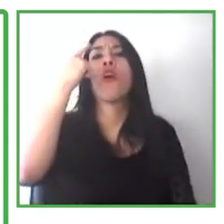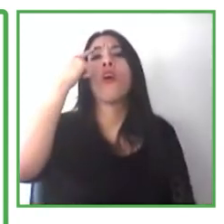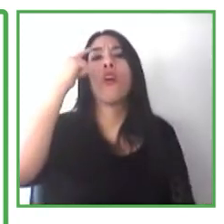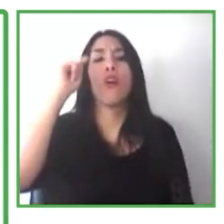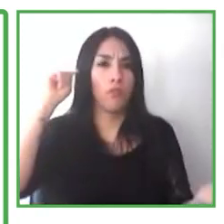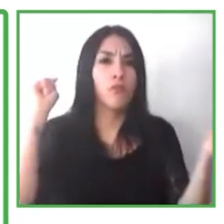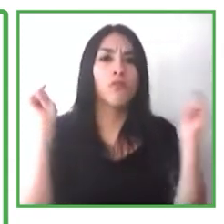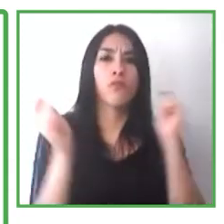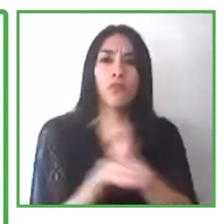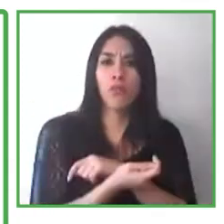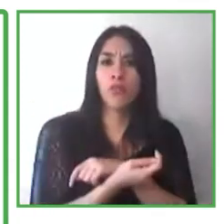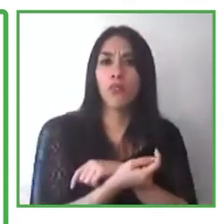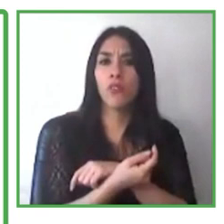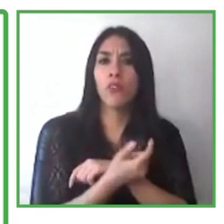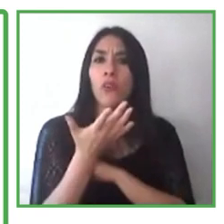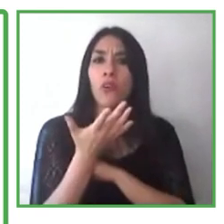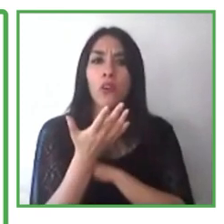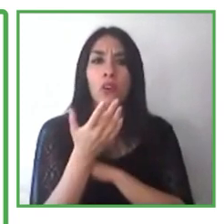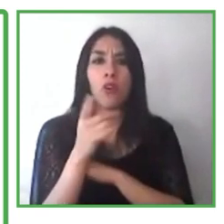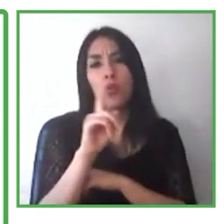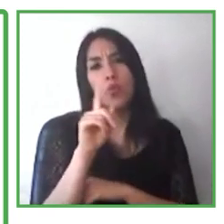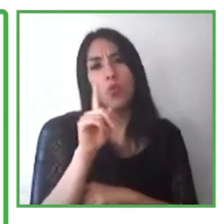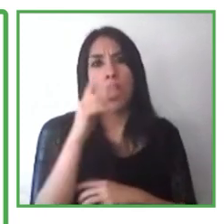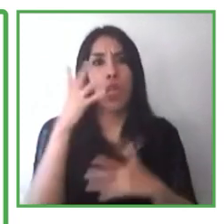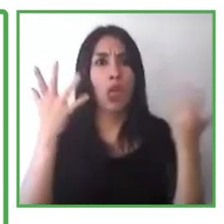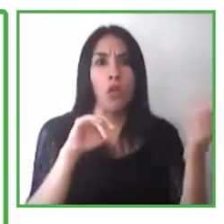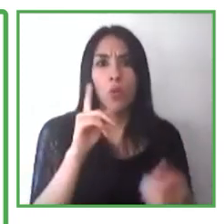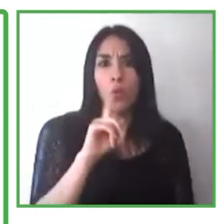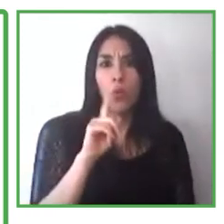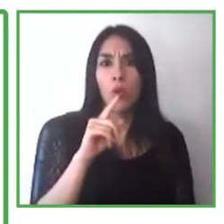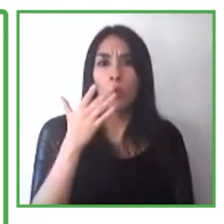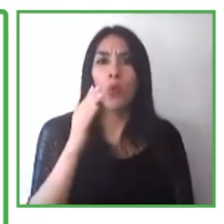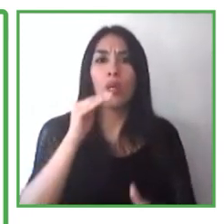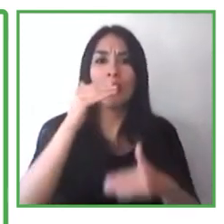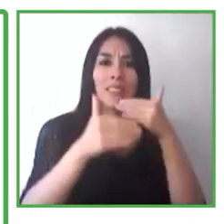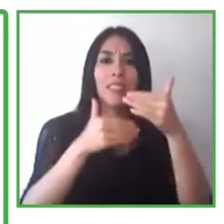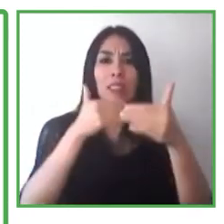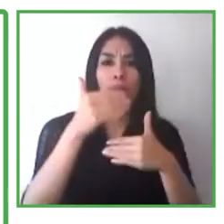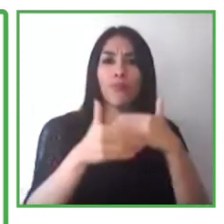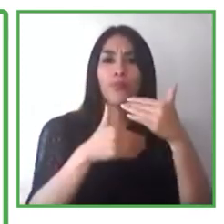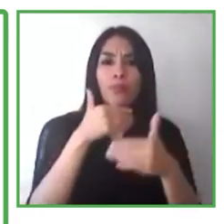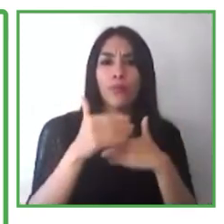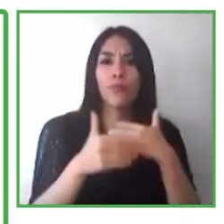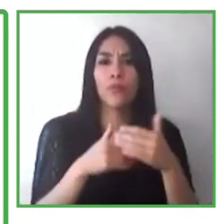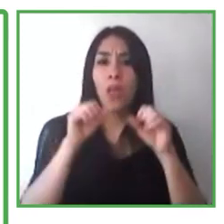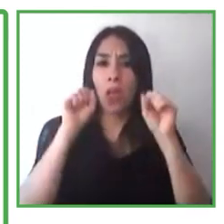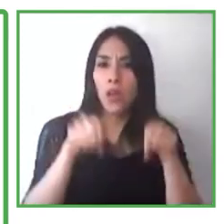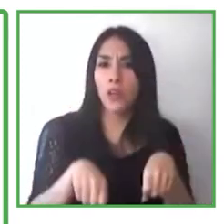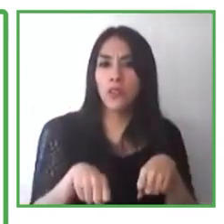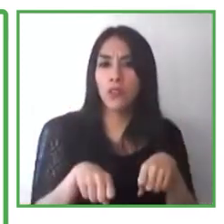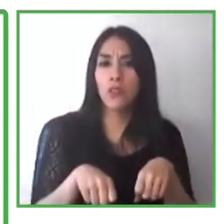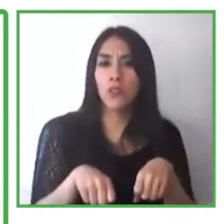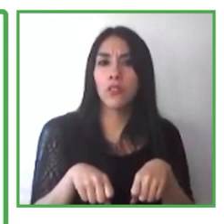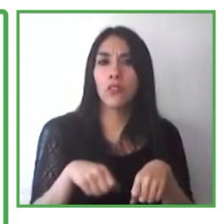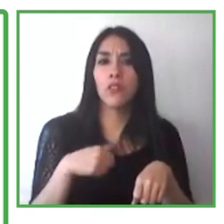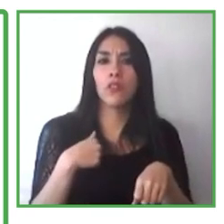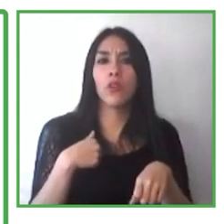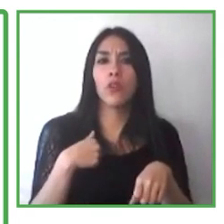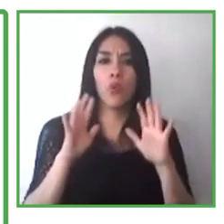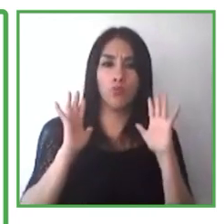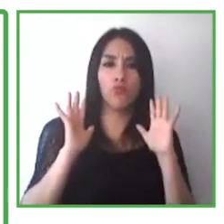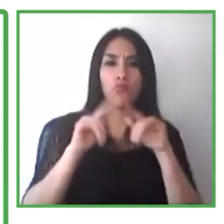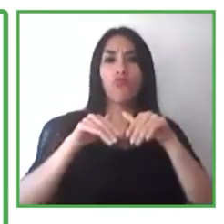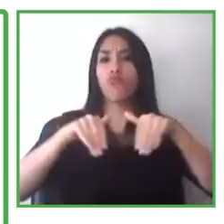pero si comienzan paso por paso, si están cómodos, incluyendo las personas